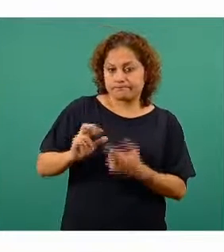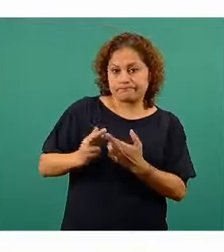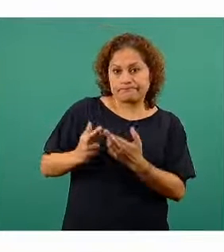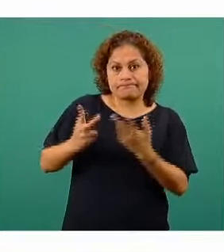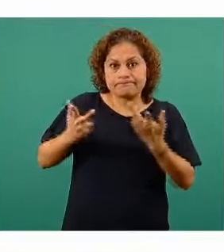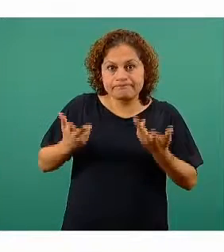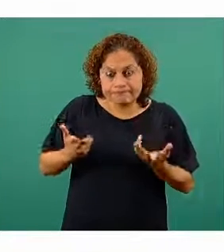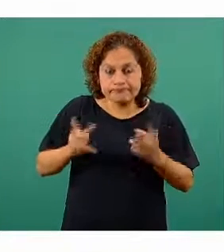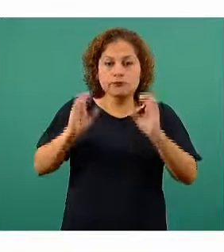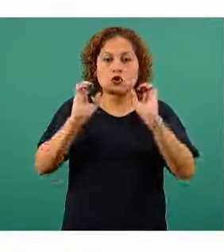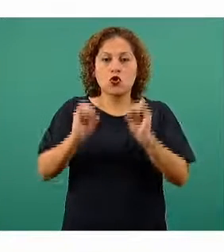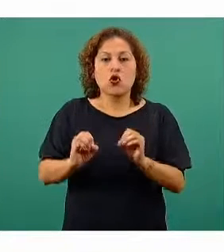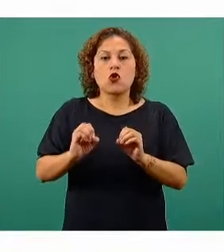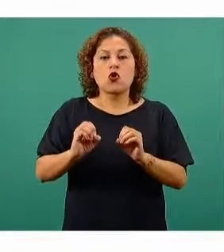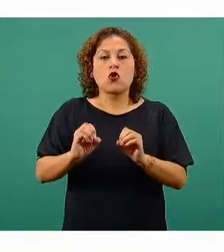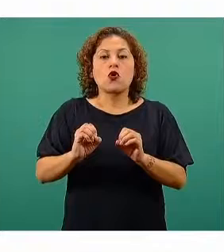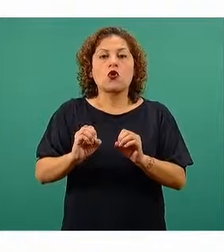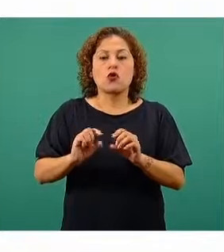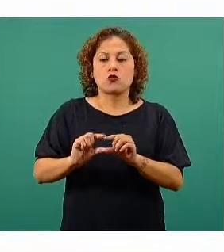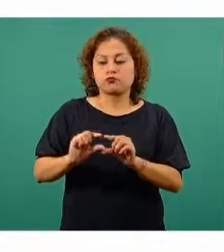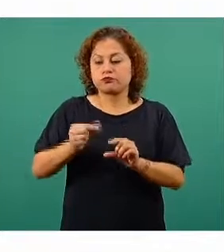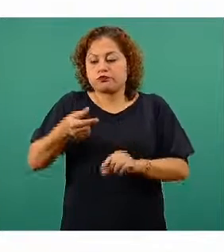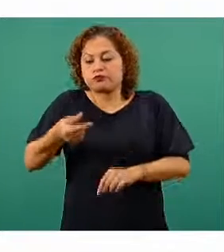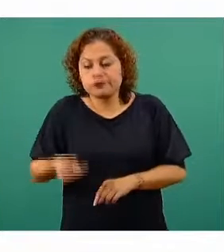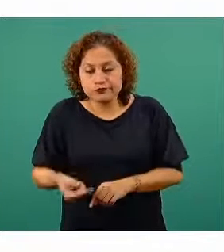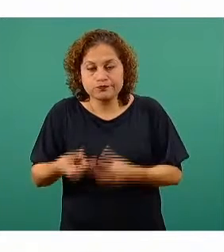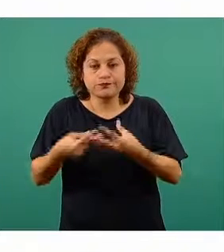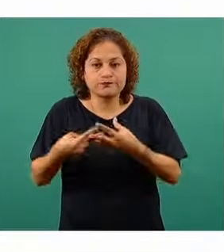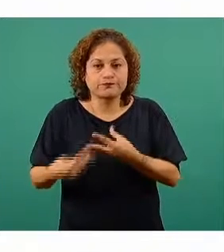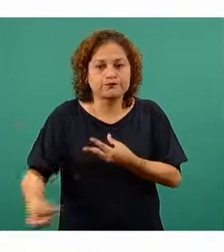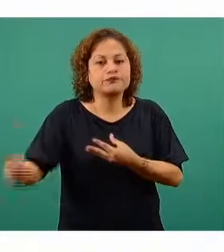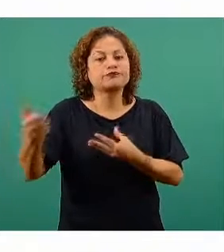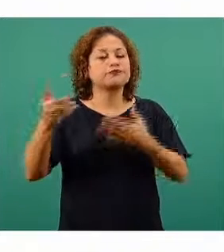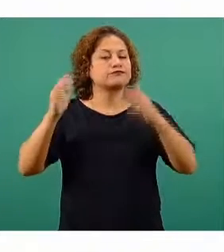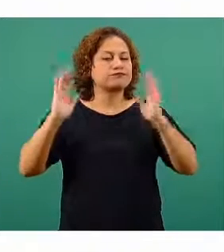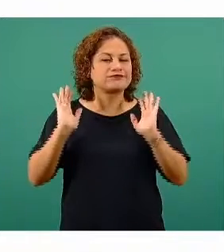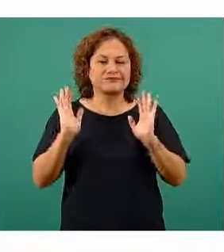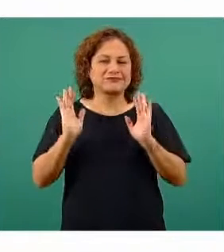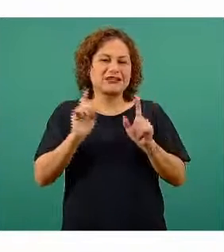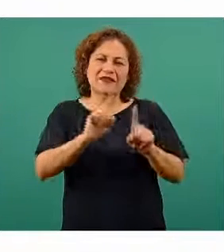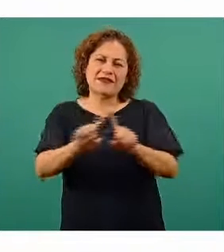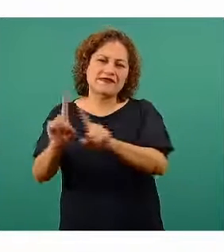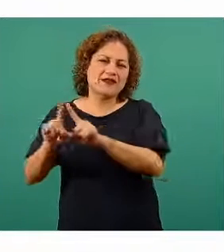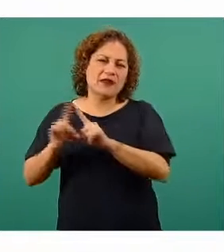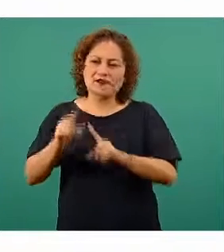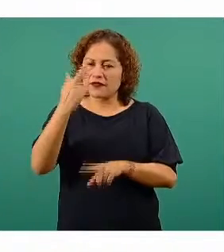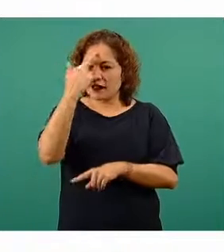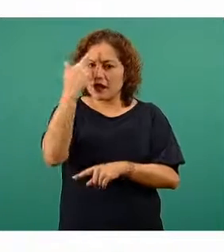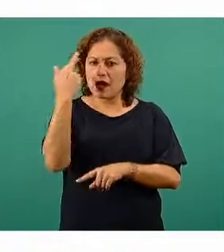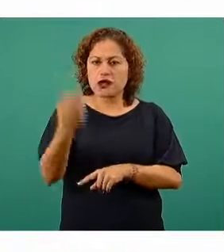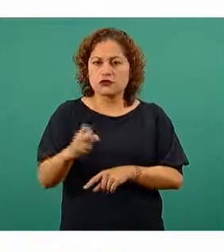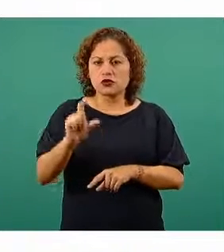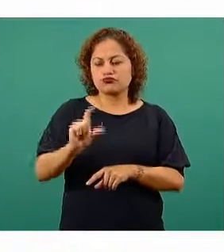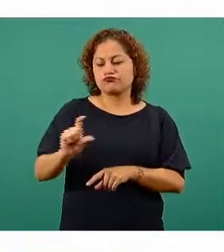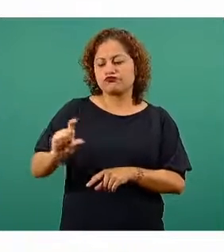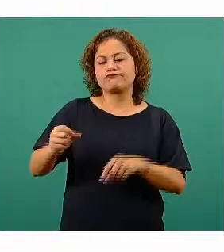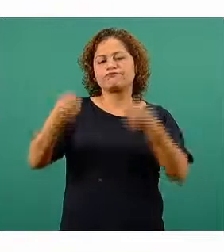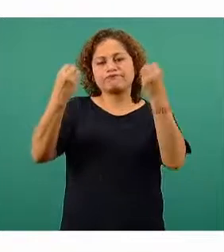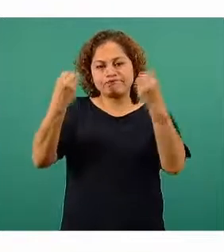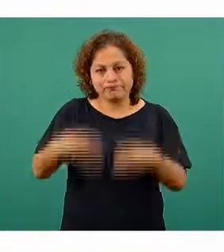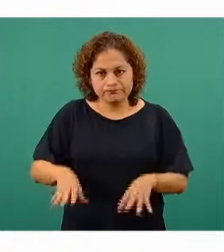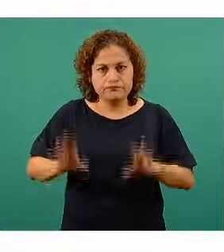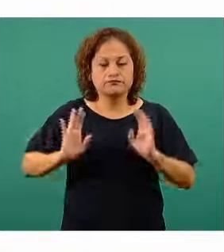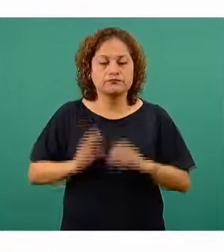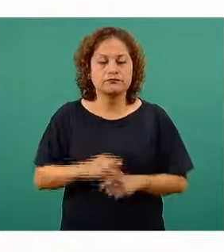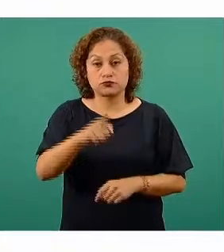el derramamiento de una dosis. Hay múltiples causas por las que se pueden perder algunas dosis. Recordemos, como lo